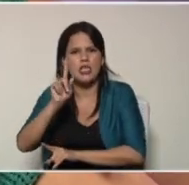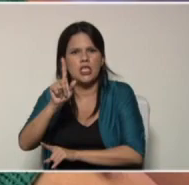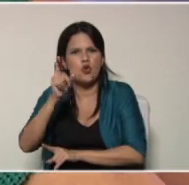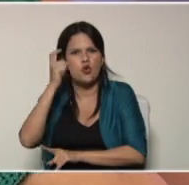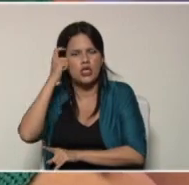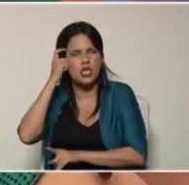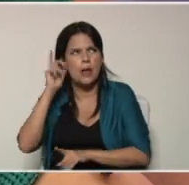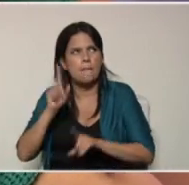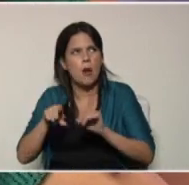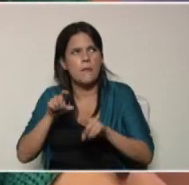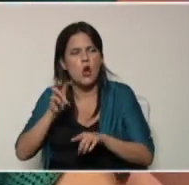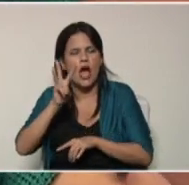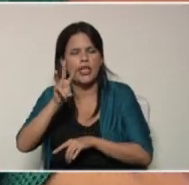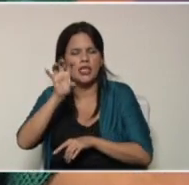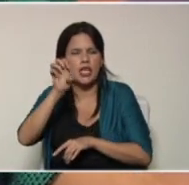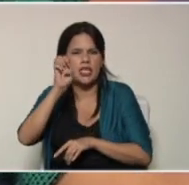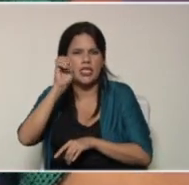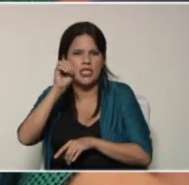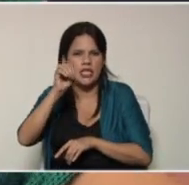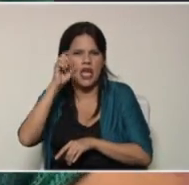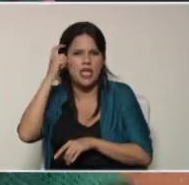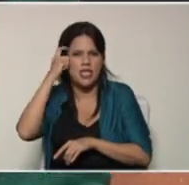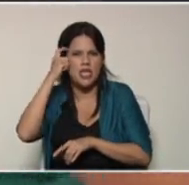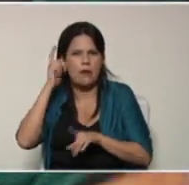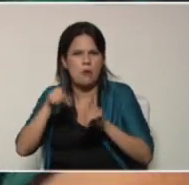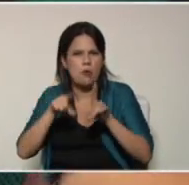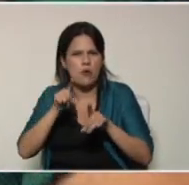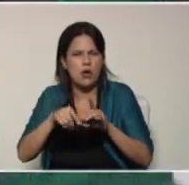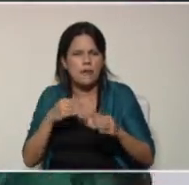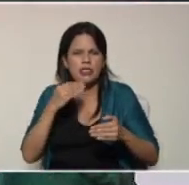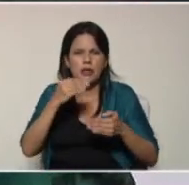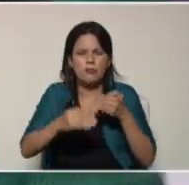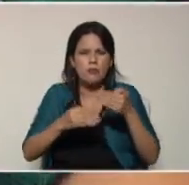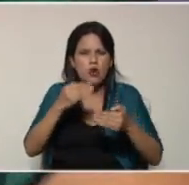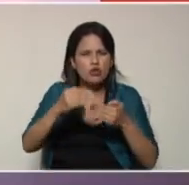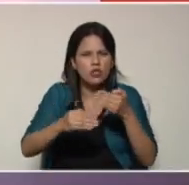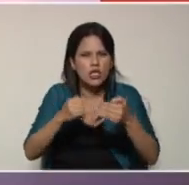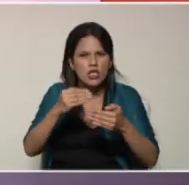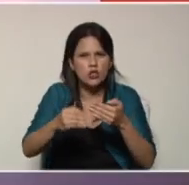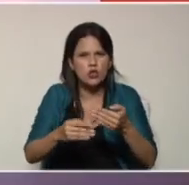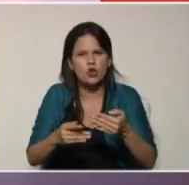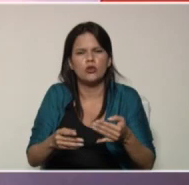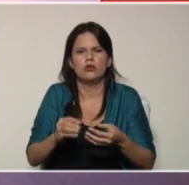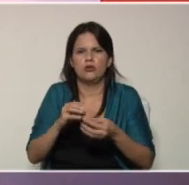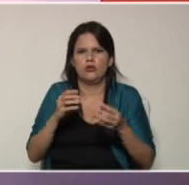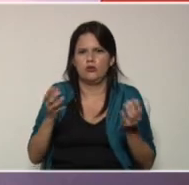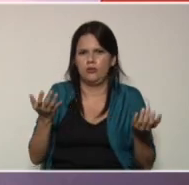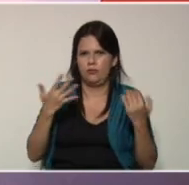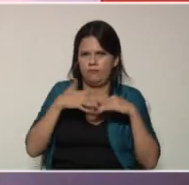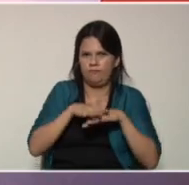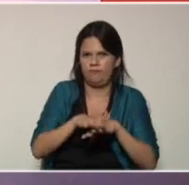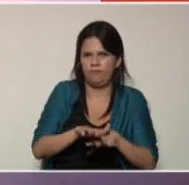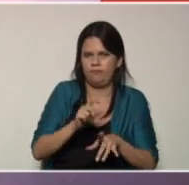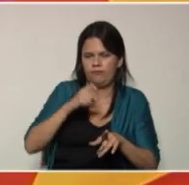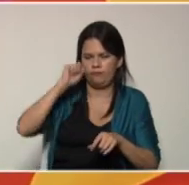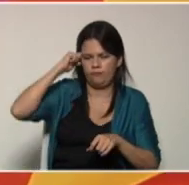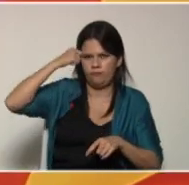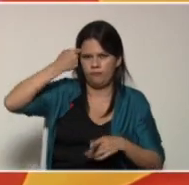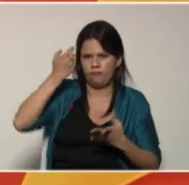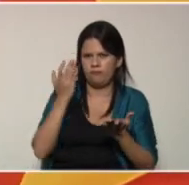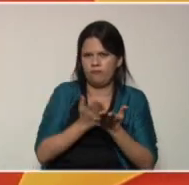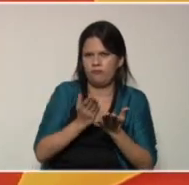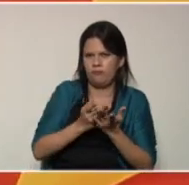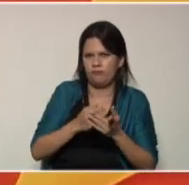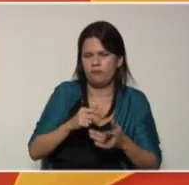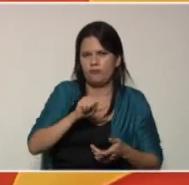a 30 días aproximadamente ¿para qué? para que ese proceso de descomposición recordemos también la clase del martes pasado cuando los